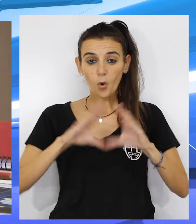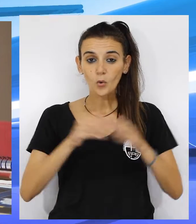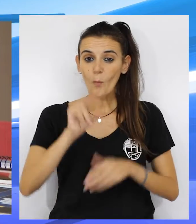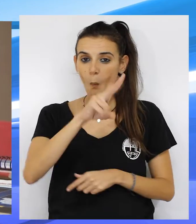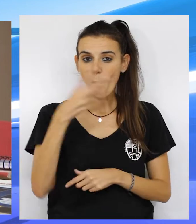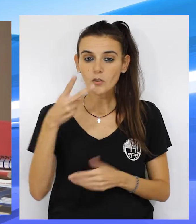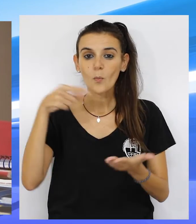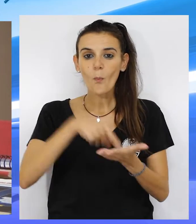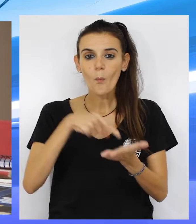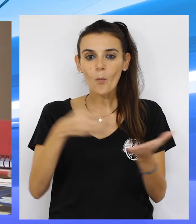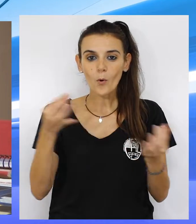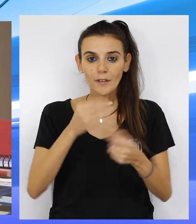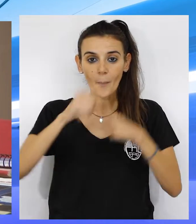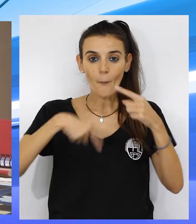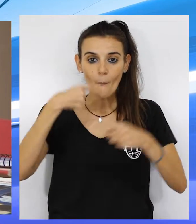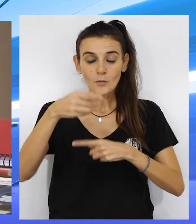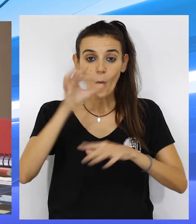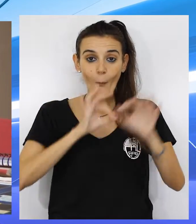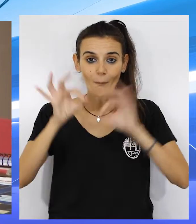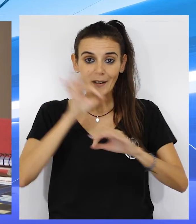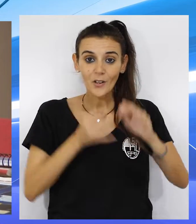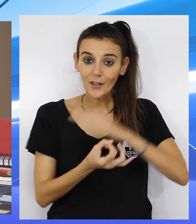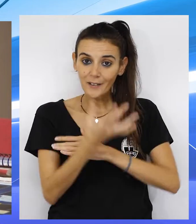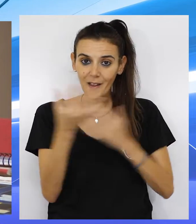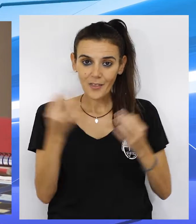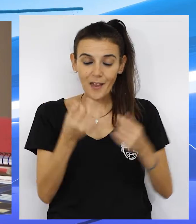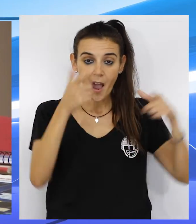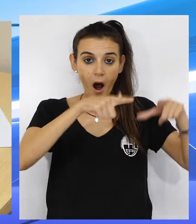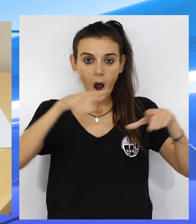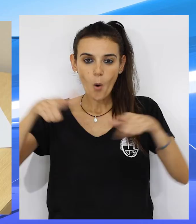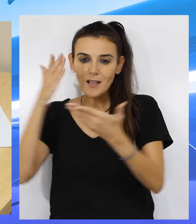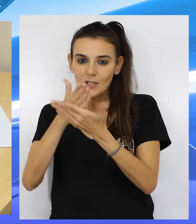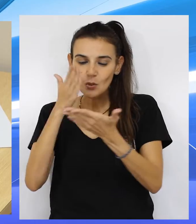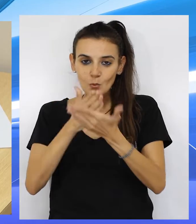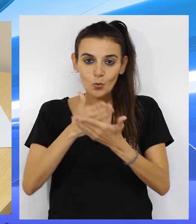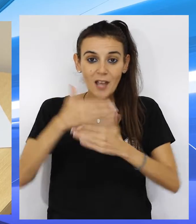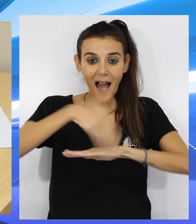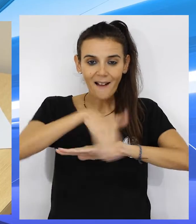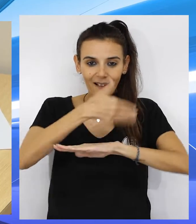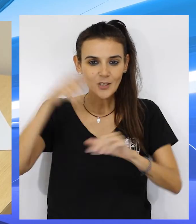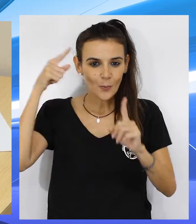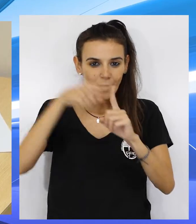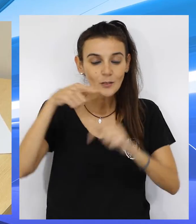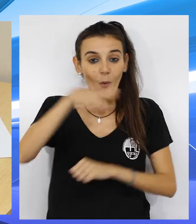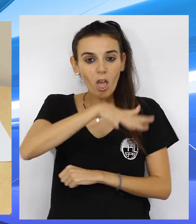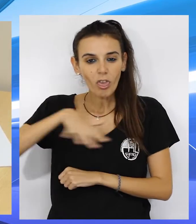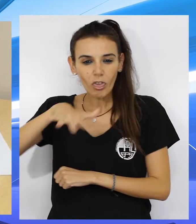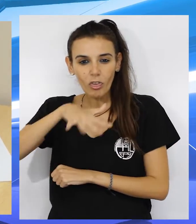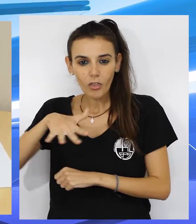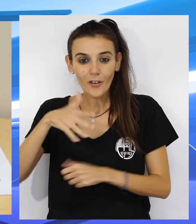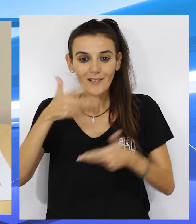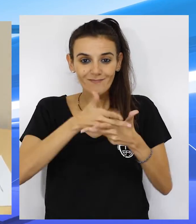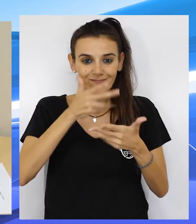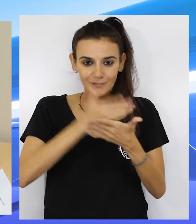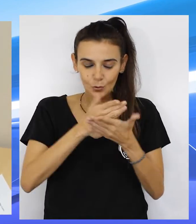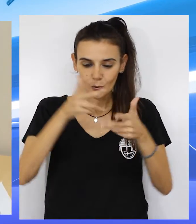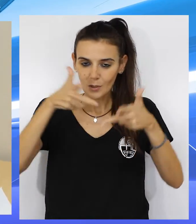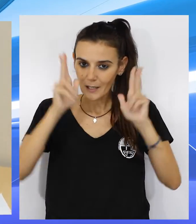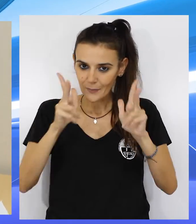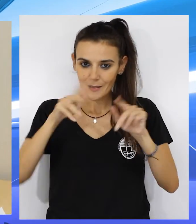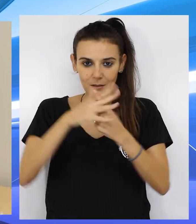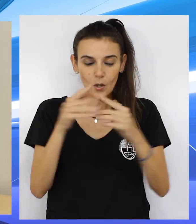Vox va a proponer en el próximo pleno la creación de aulas de estudio en las barriadas para generar espacios de estudio libre